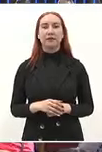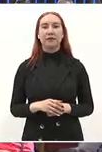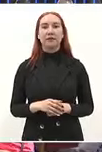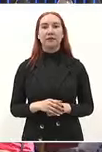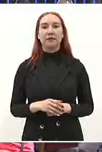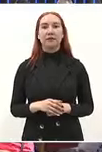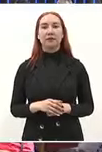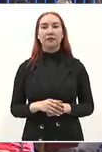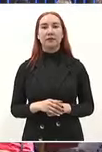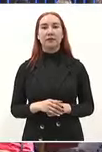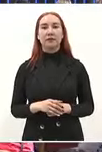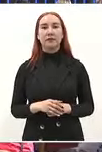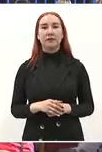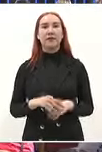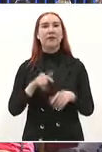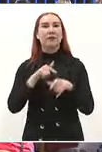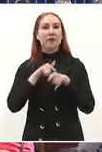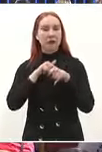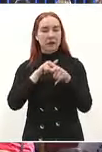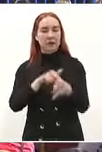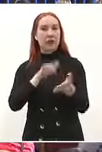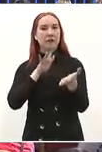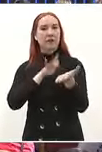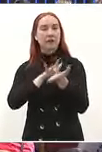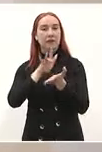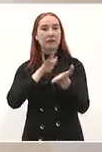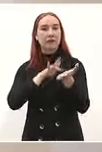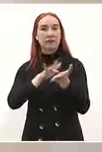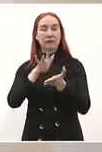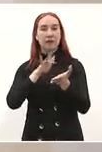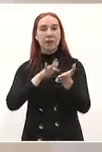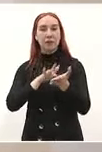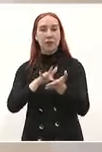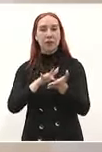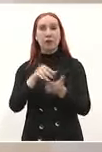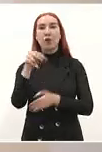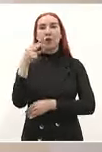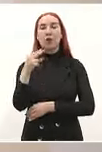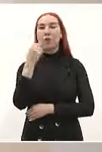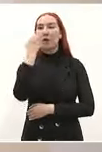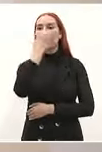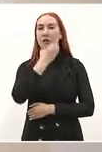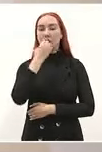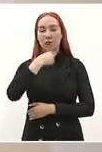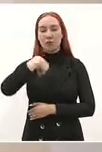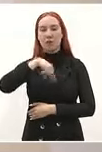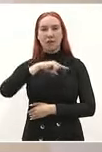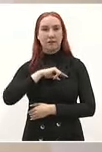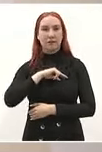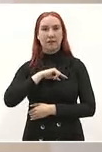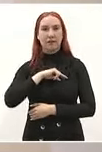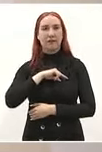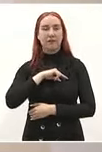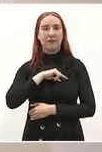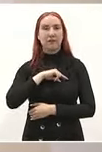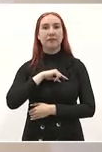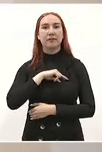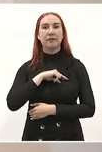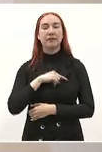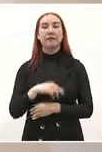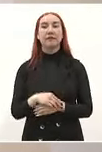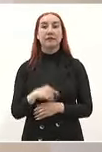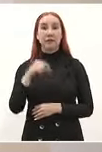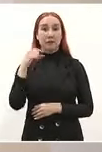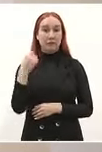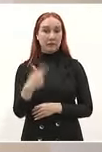va a continuar el programa la escuela es nuestra hay en